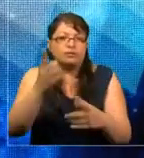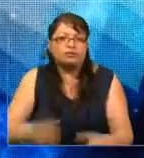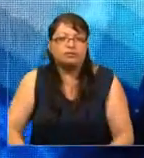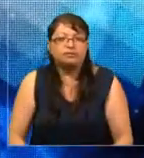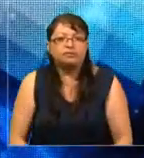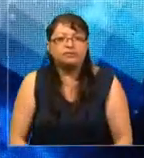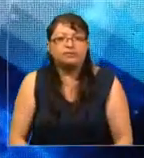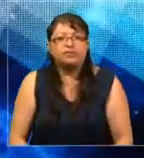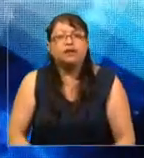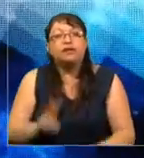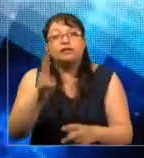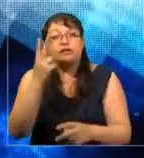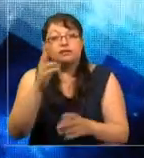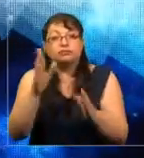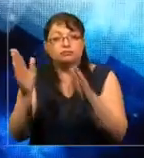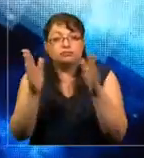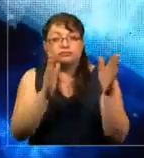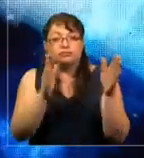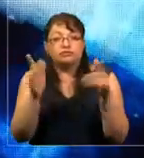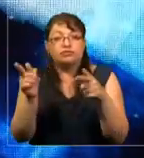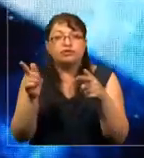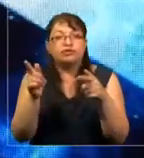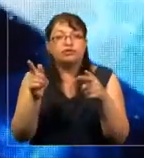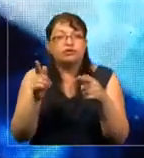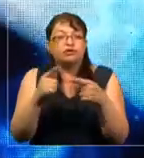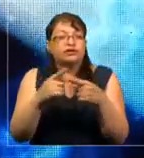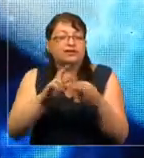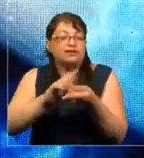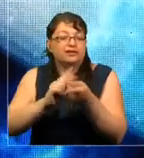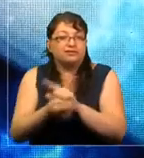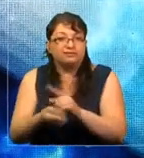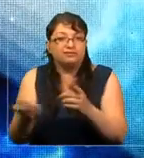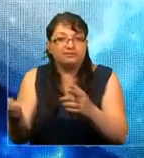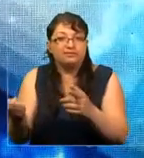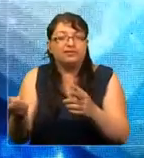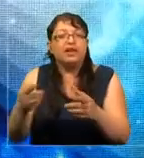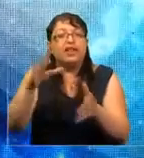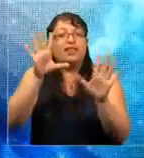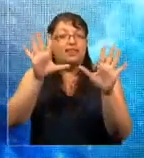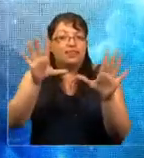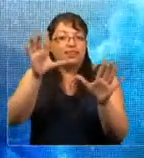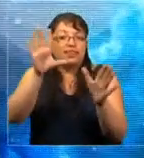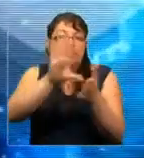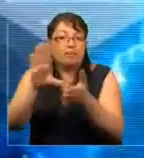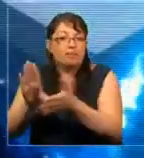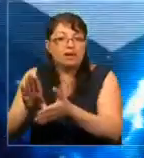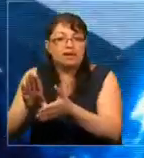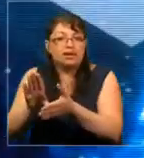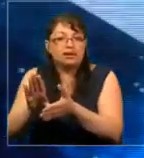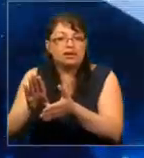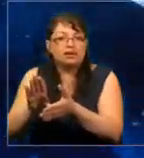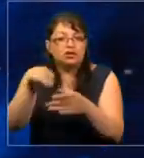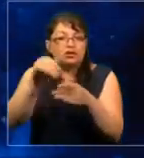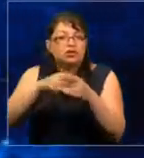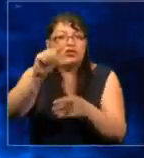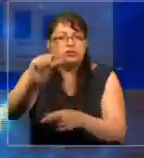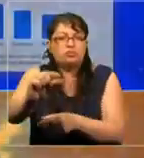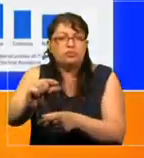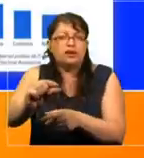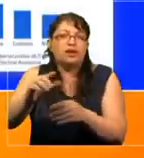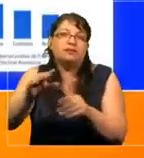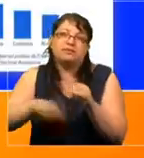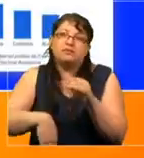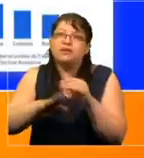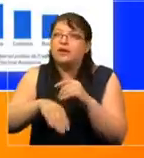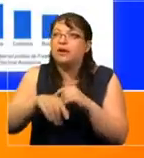Este segundo gráfico es lo opuesto. Los 10 países con mayor abstención electoral. Y